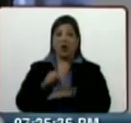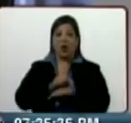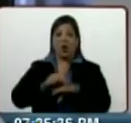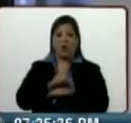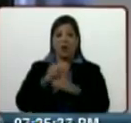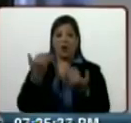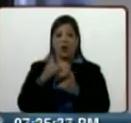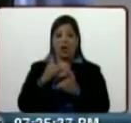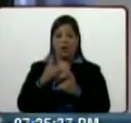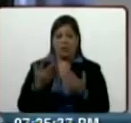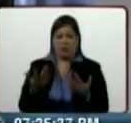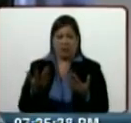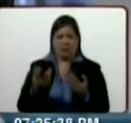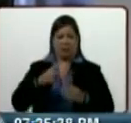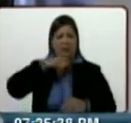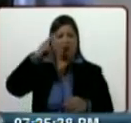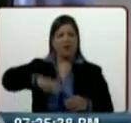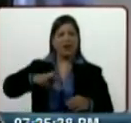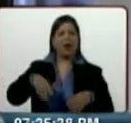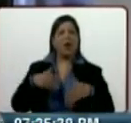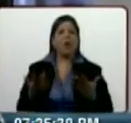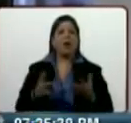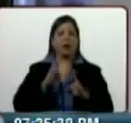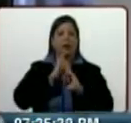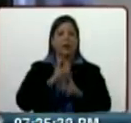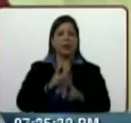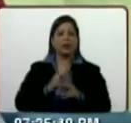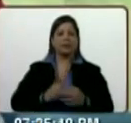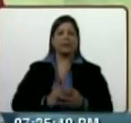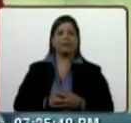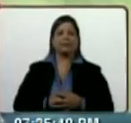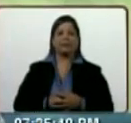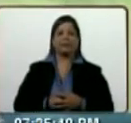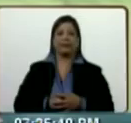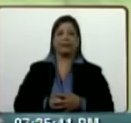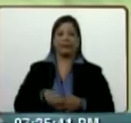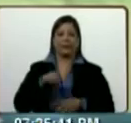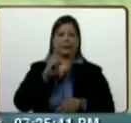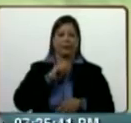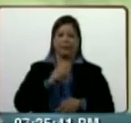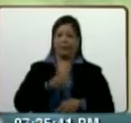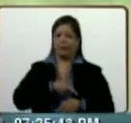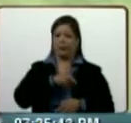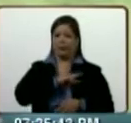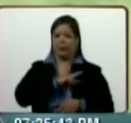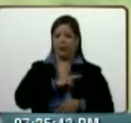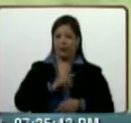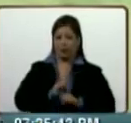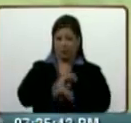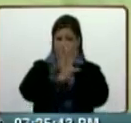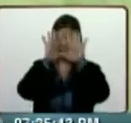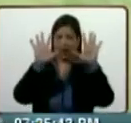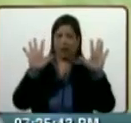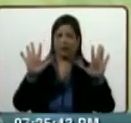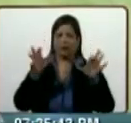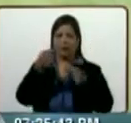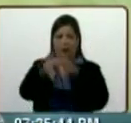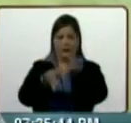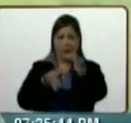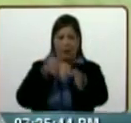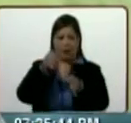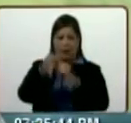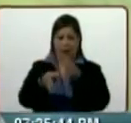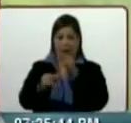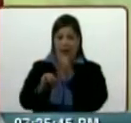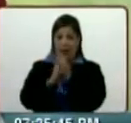libertades. ¿Cuál es la verdad sobre este tema? Es un absoluto absurdo. Vamos a ser muy claros, ¿no? Hemos